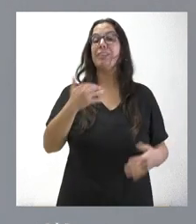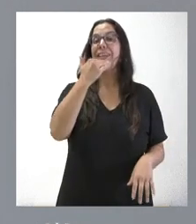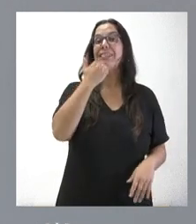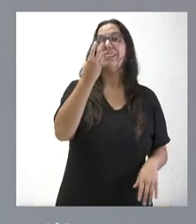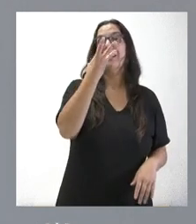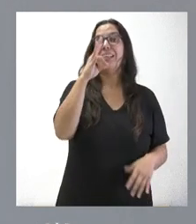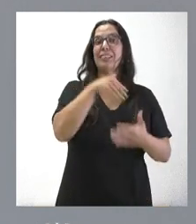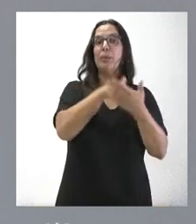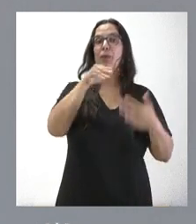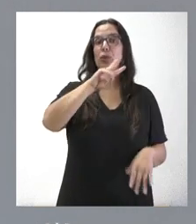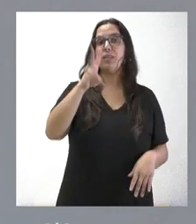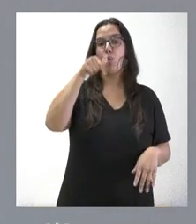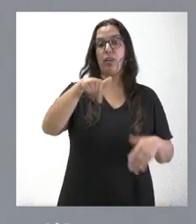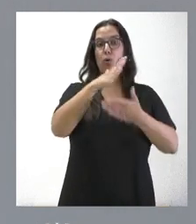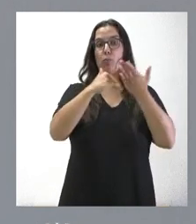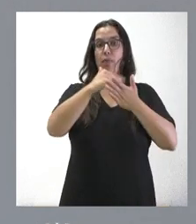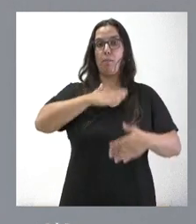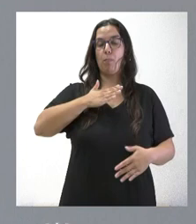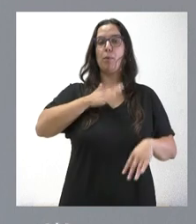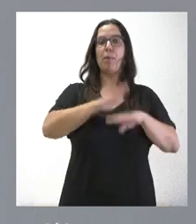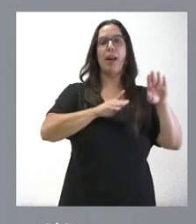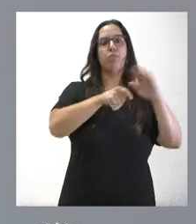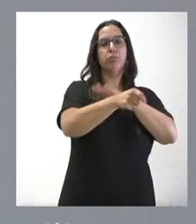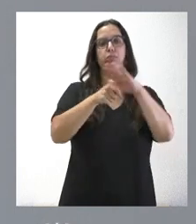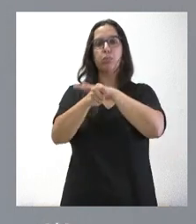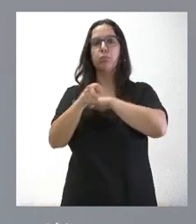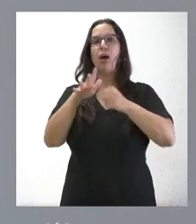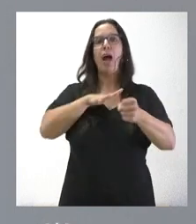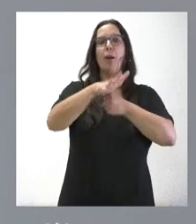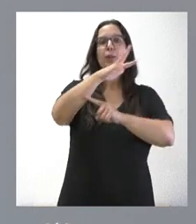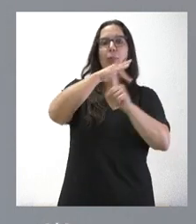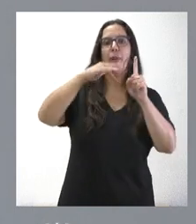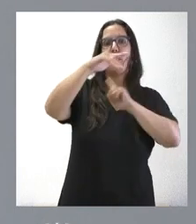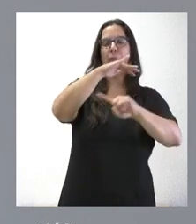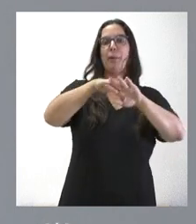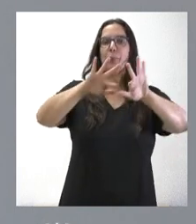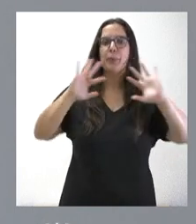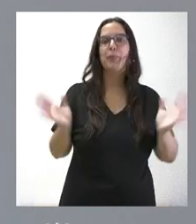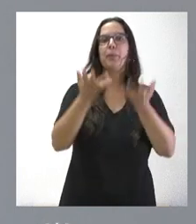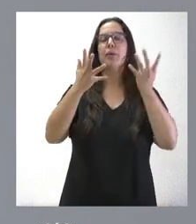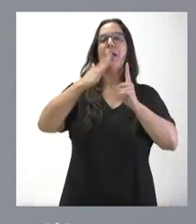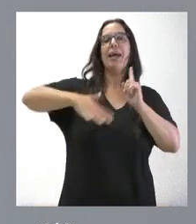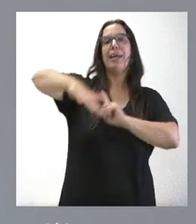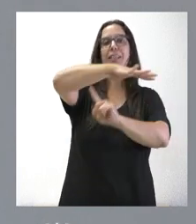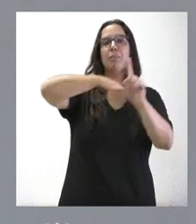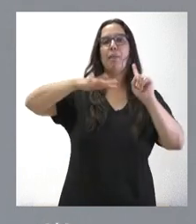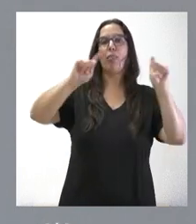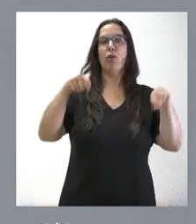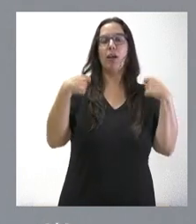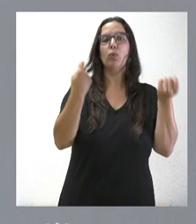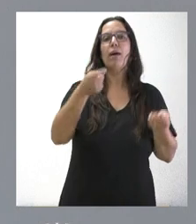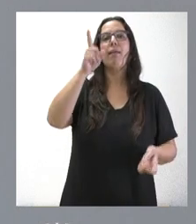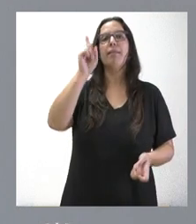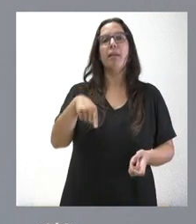millones de euros en nuestra comunidad autónoma para inversiones en el ámbito del medioambiente, para potenciar los espacios naturales, para prevenir